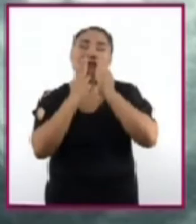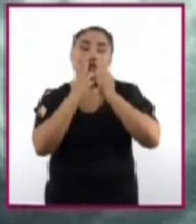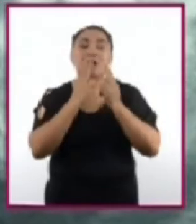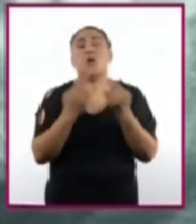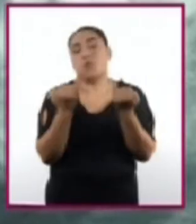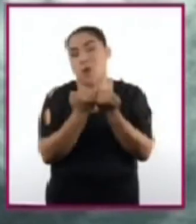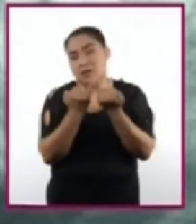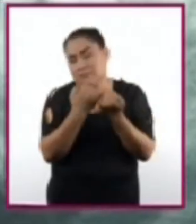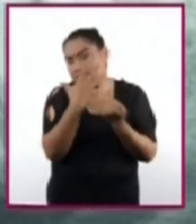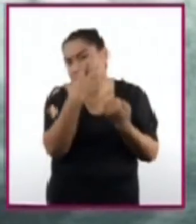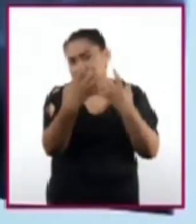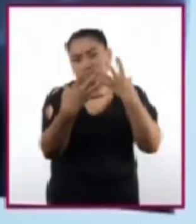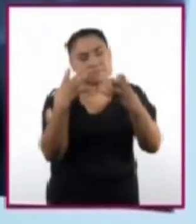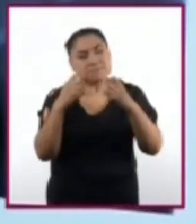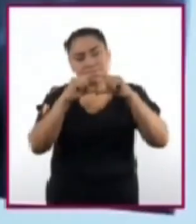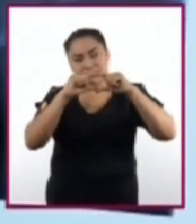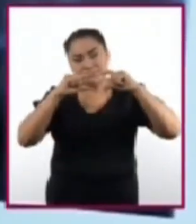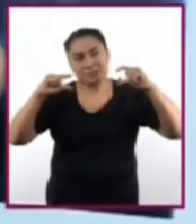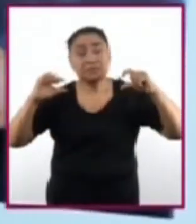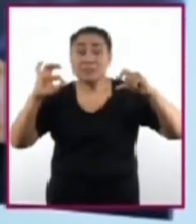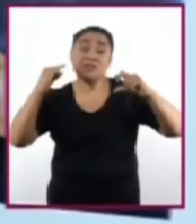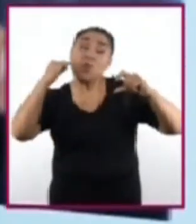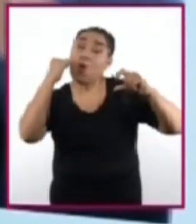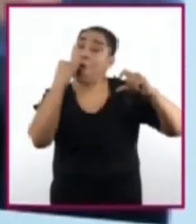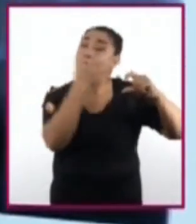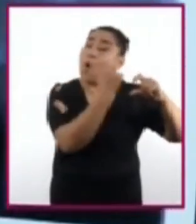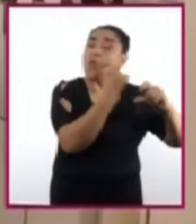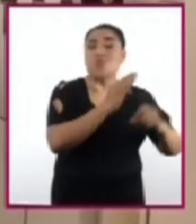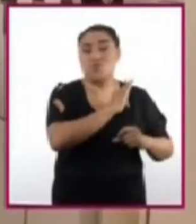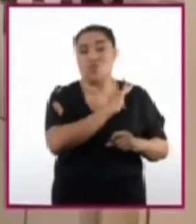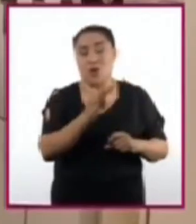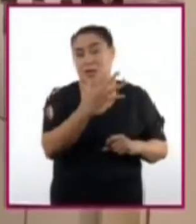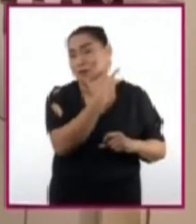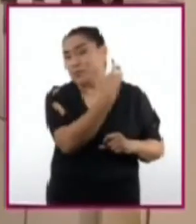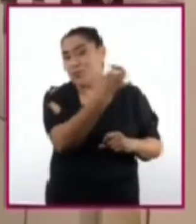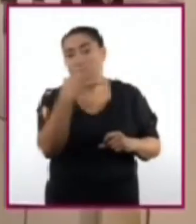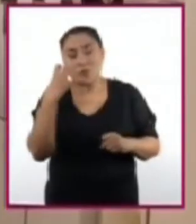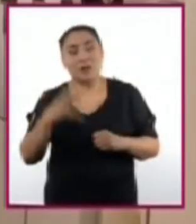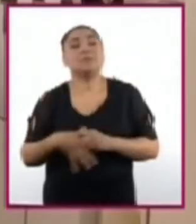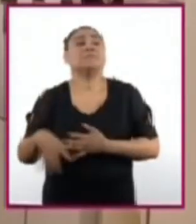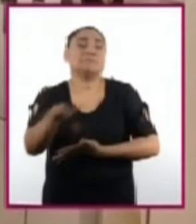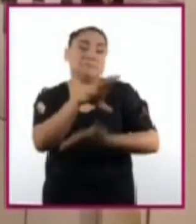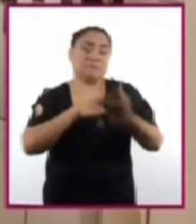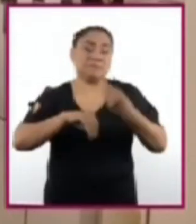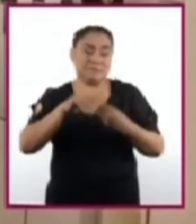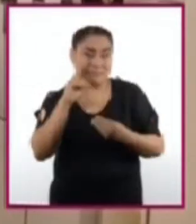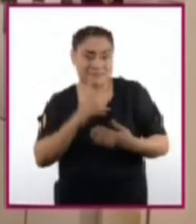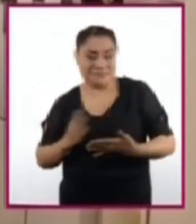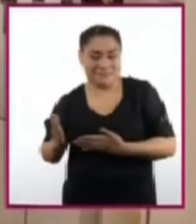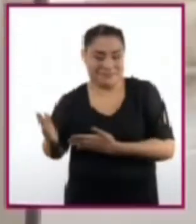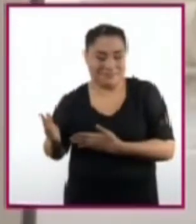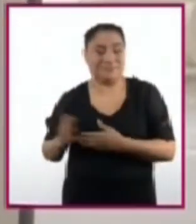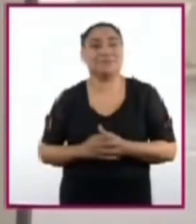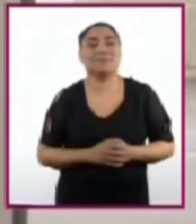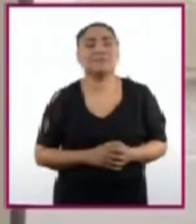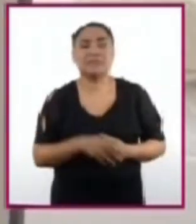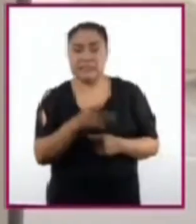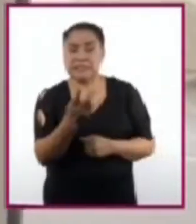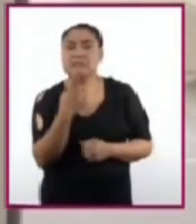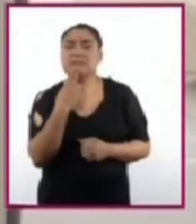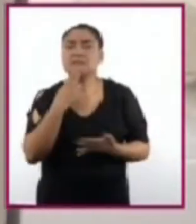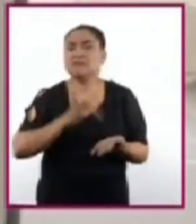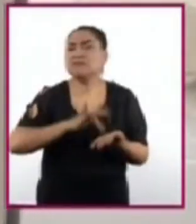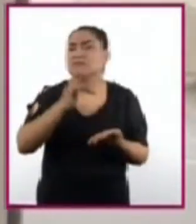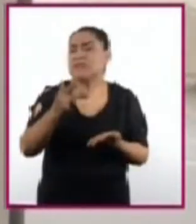como imágenes panorámicas de toda la dentadura. En la tomografía axial computarizada, permiten